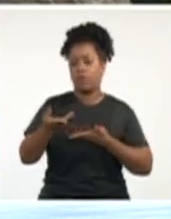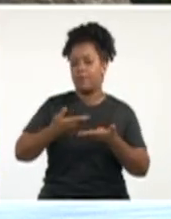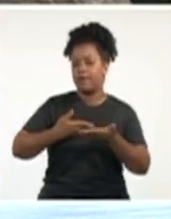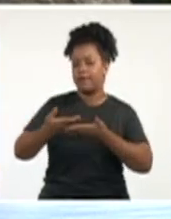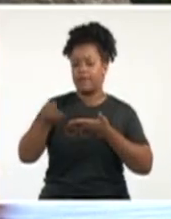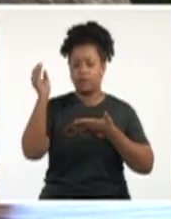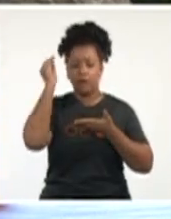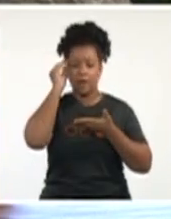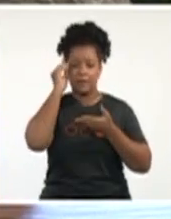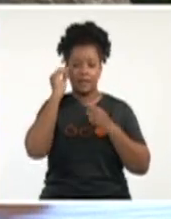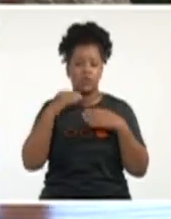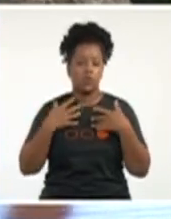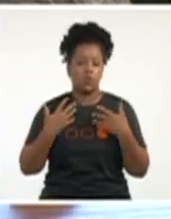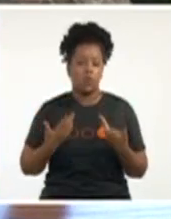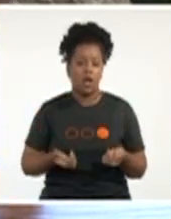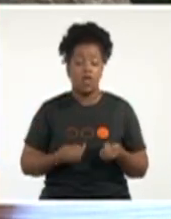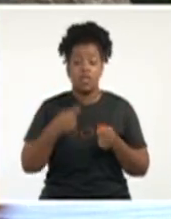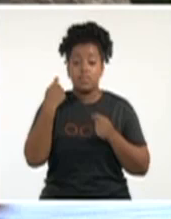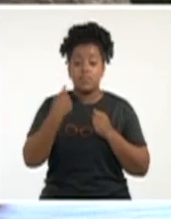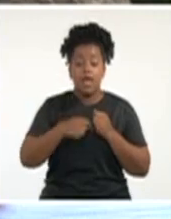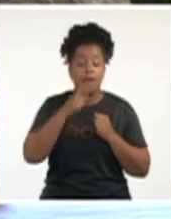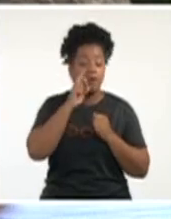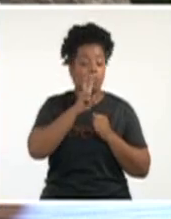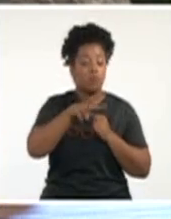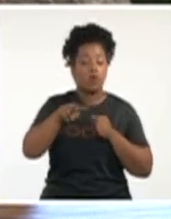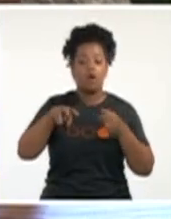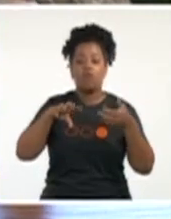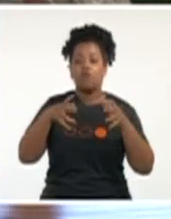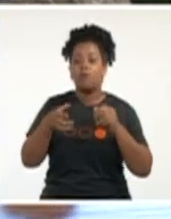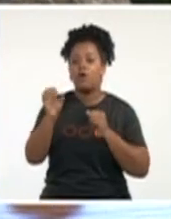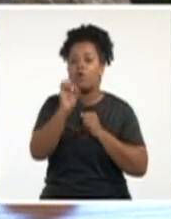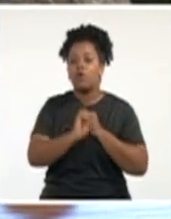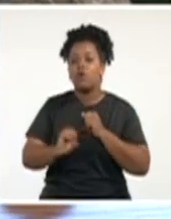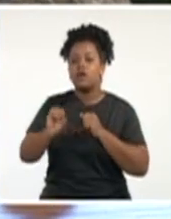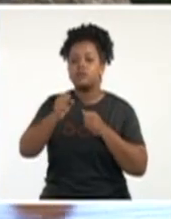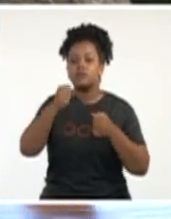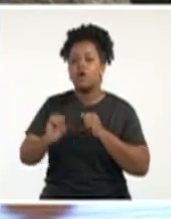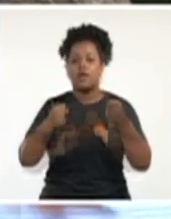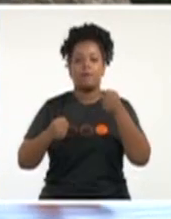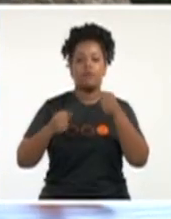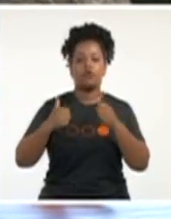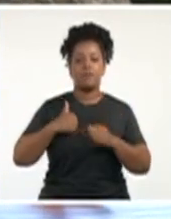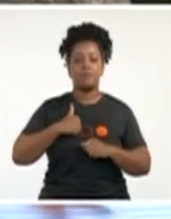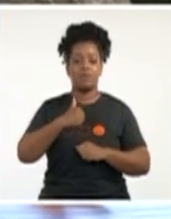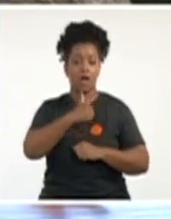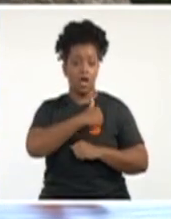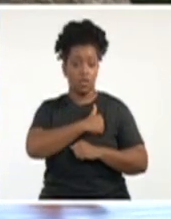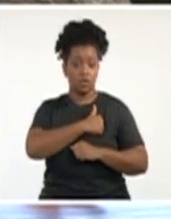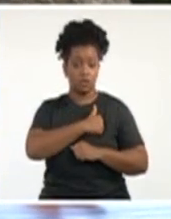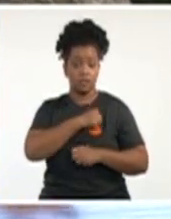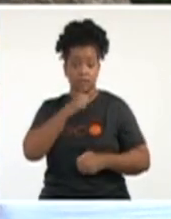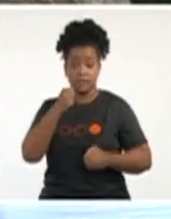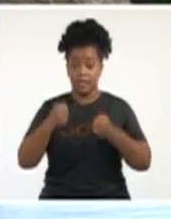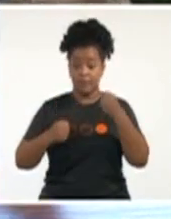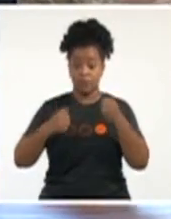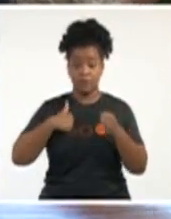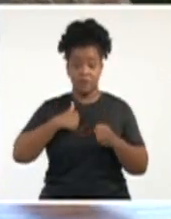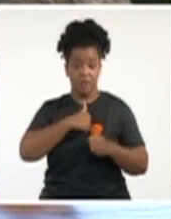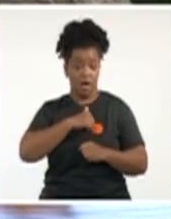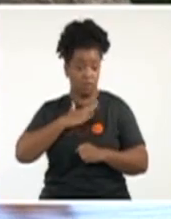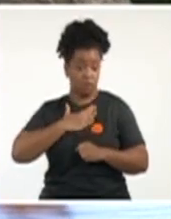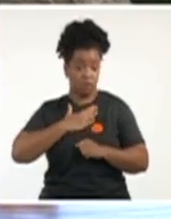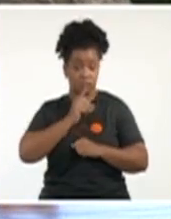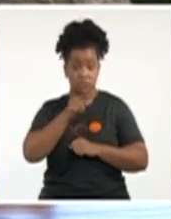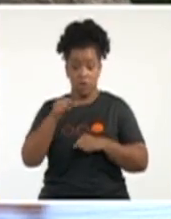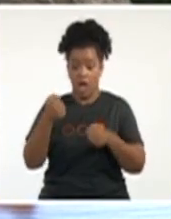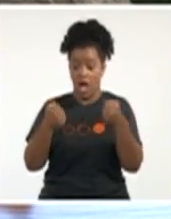de que hay que buscar la manera también de organizar el transporte privado, que también es muy masivo, y si todo el mundo, por